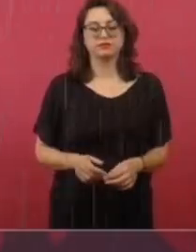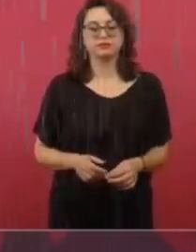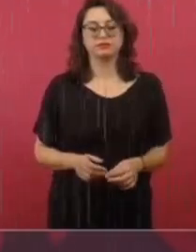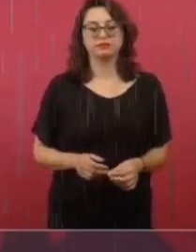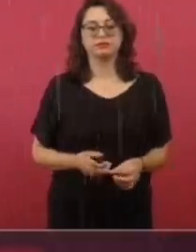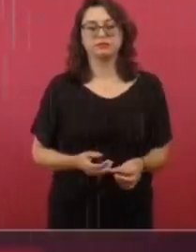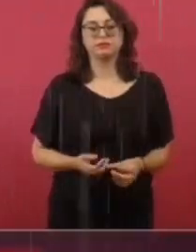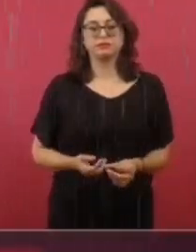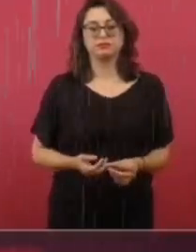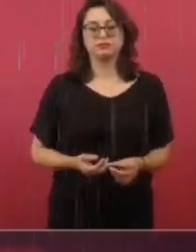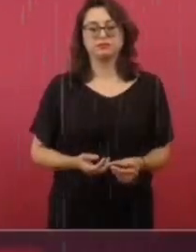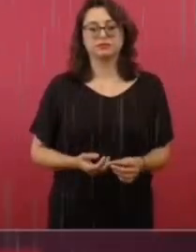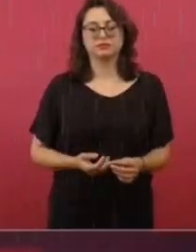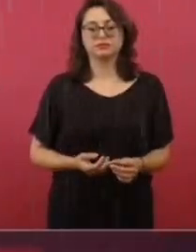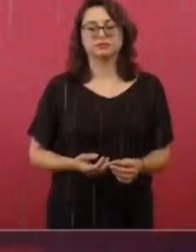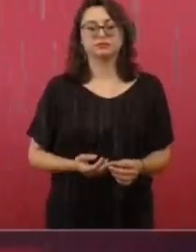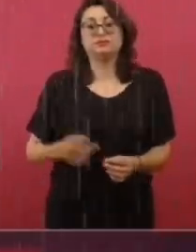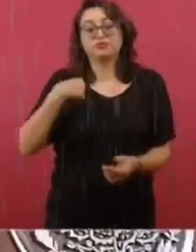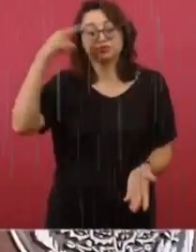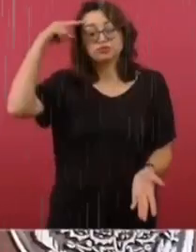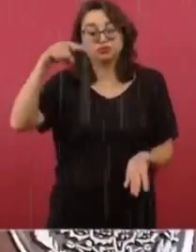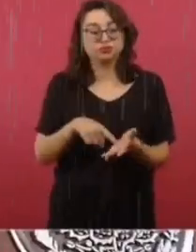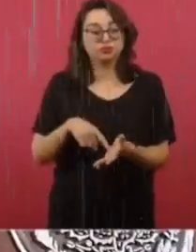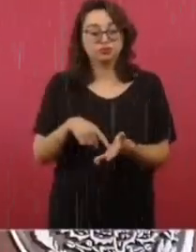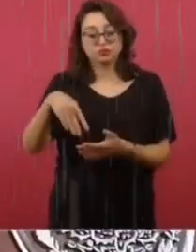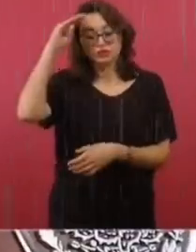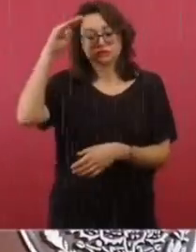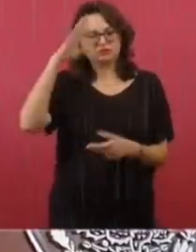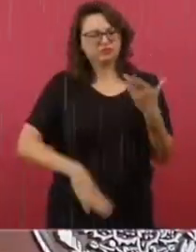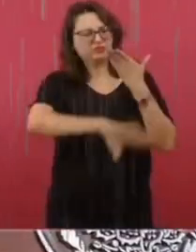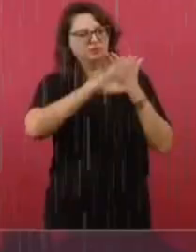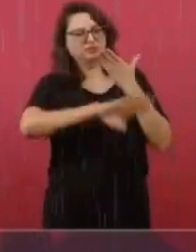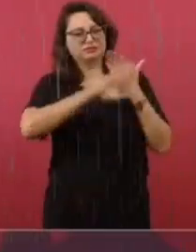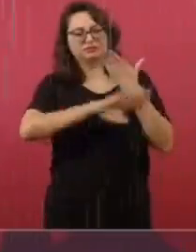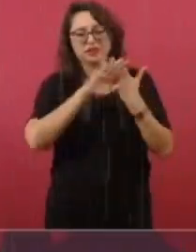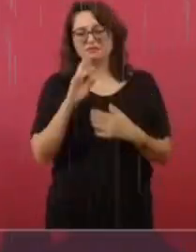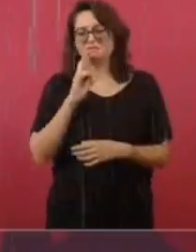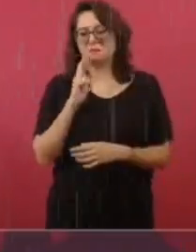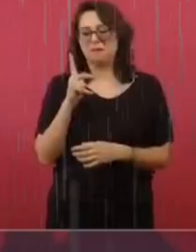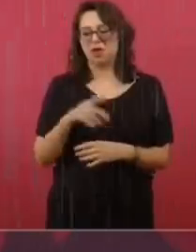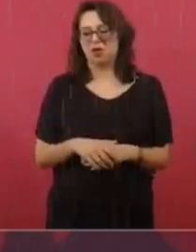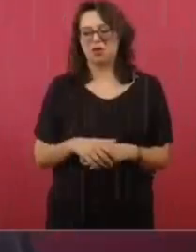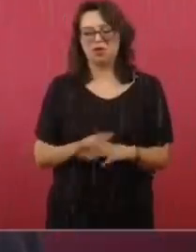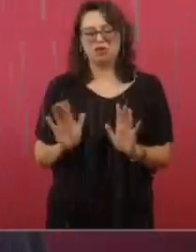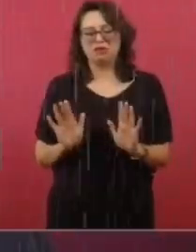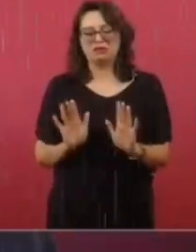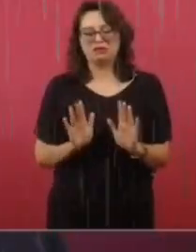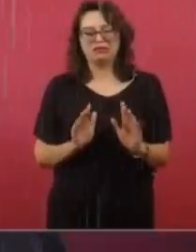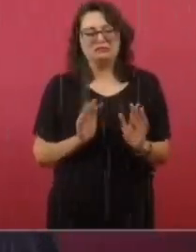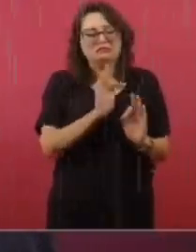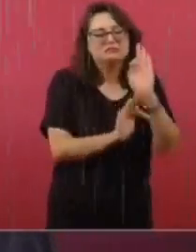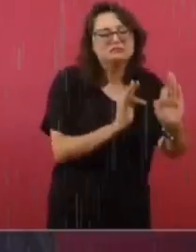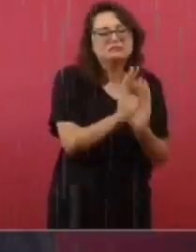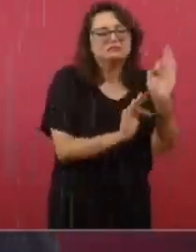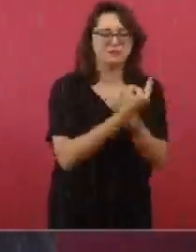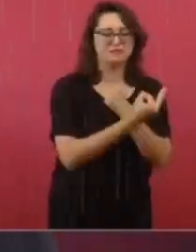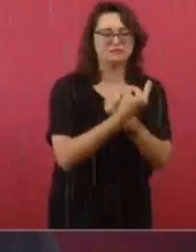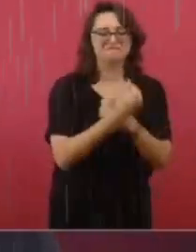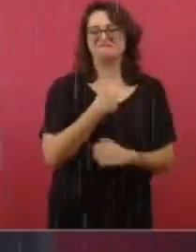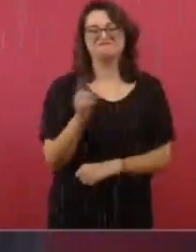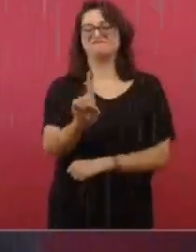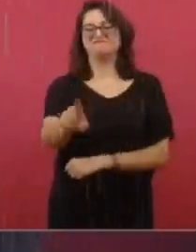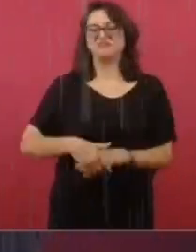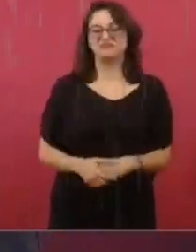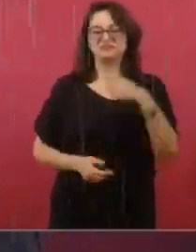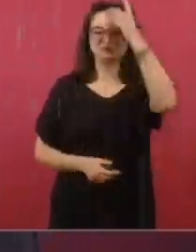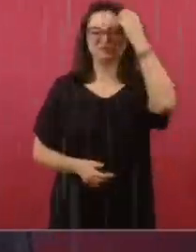Sería un grave error. Al menos mientras yo esté aquí, no voy a concederles nada a los mafiosos, a